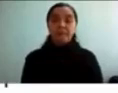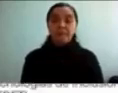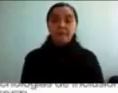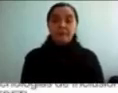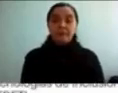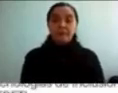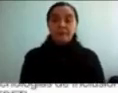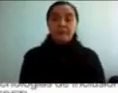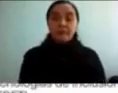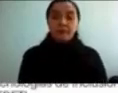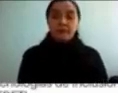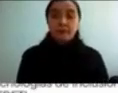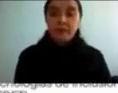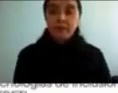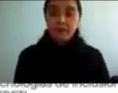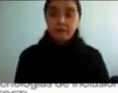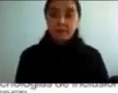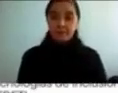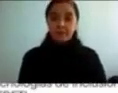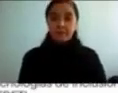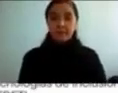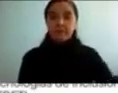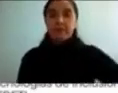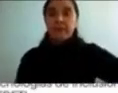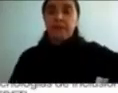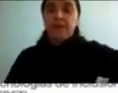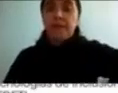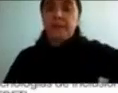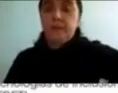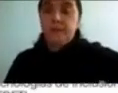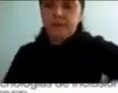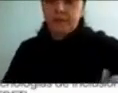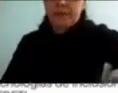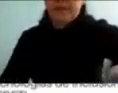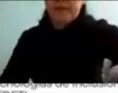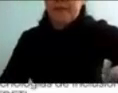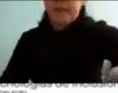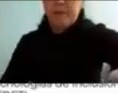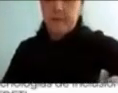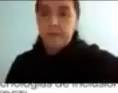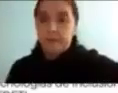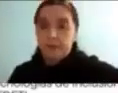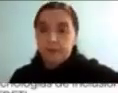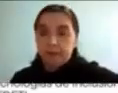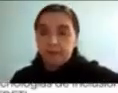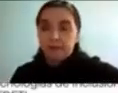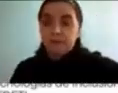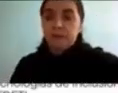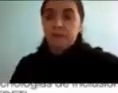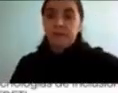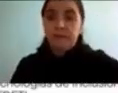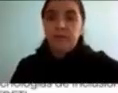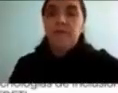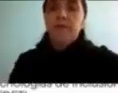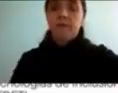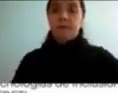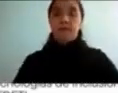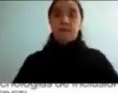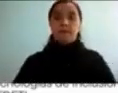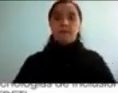¿Se ve bien? Se ve perfecto. Vale, perfecto. Muchas gracias, Sara.